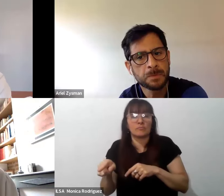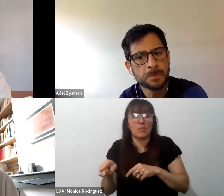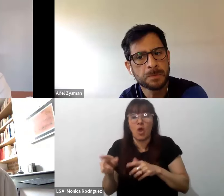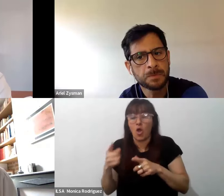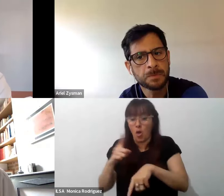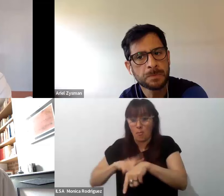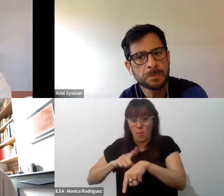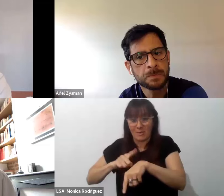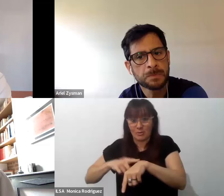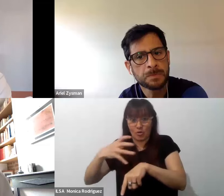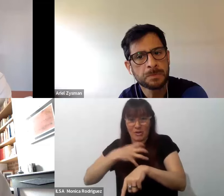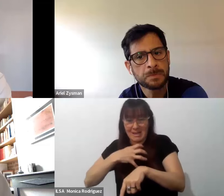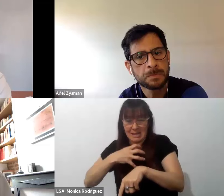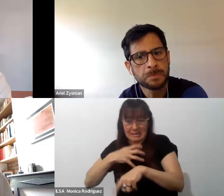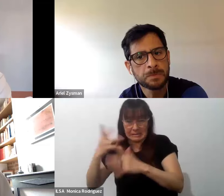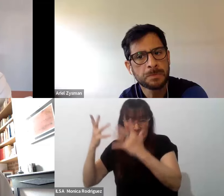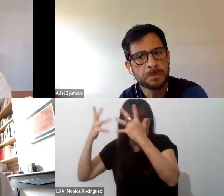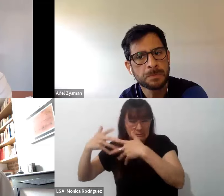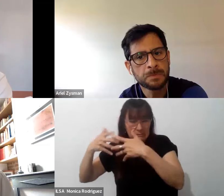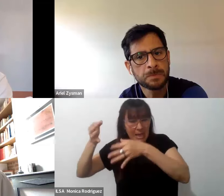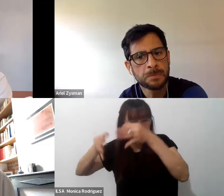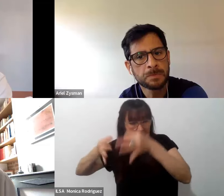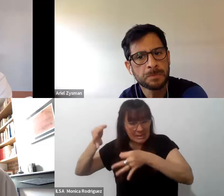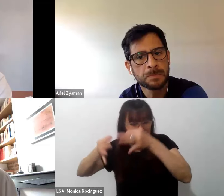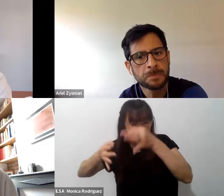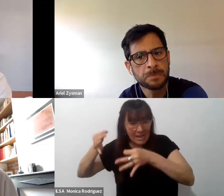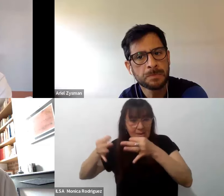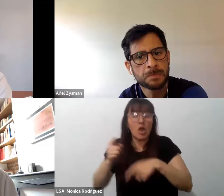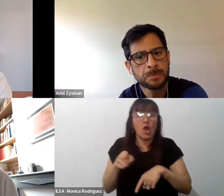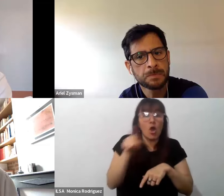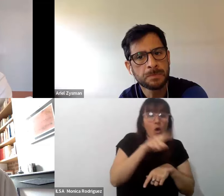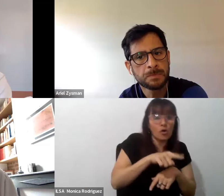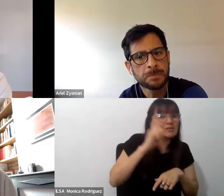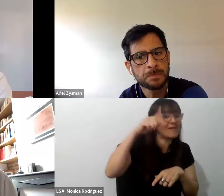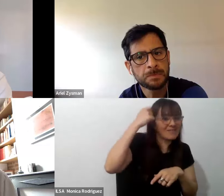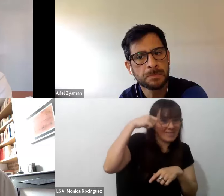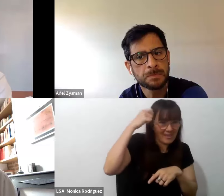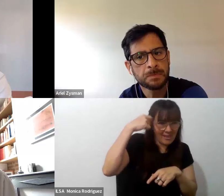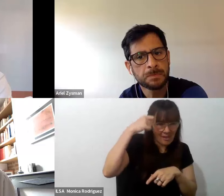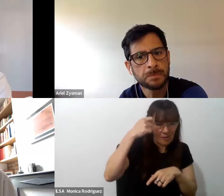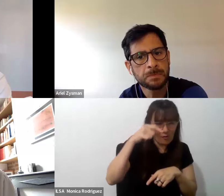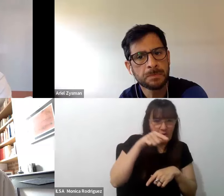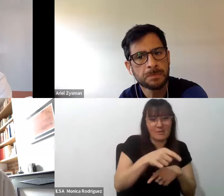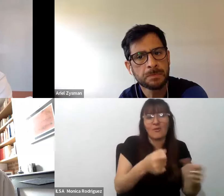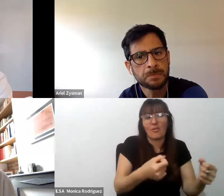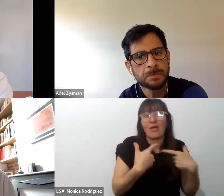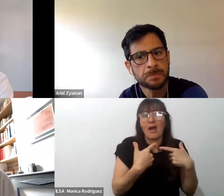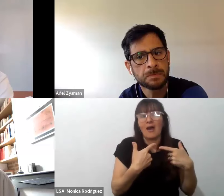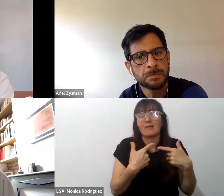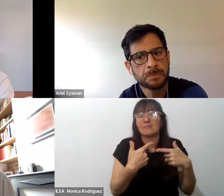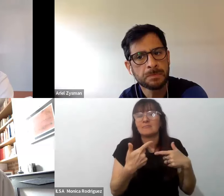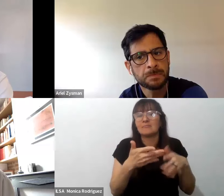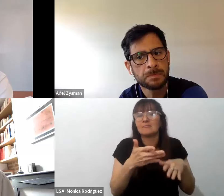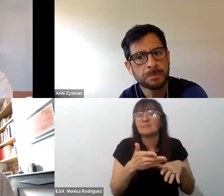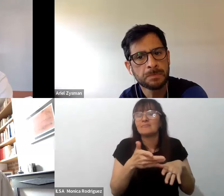la clase y analizarlo y otra es el video que permite un retroceso